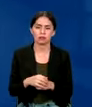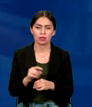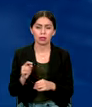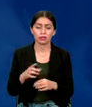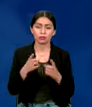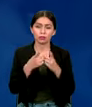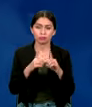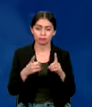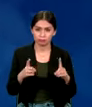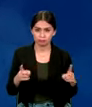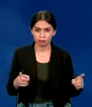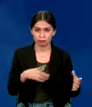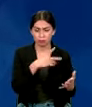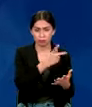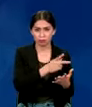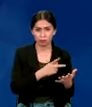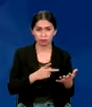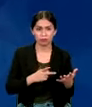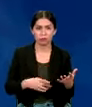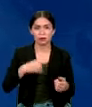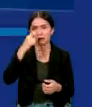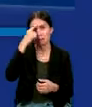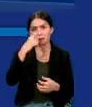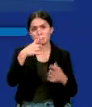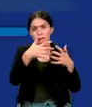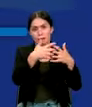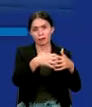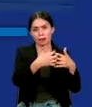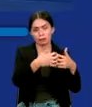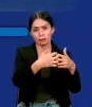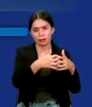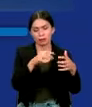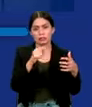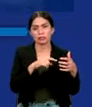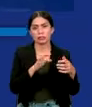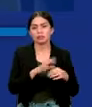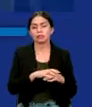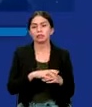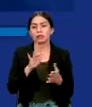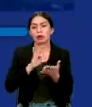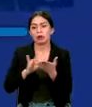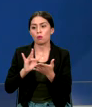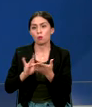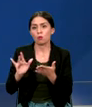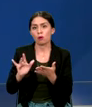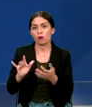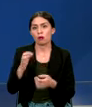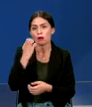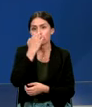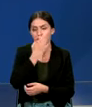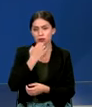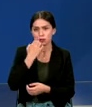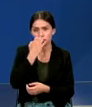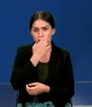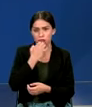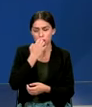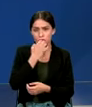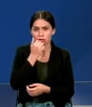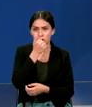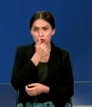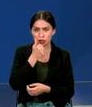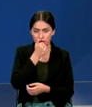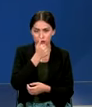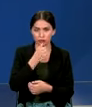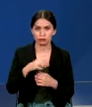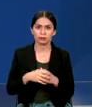programa para que personal activo en las empresas que concluyeron sus estudios a nivel secundaria puedan continuar sus estudios y egresando con un